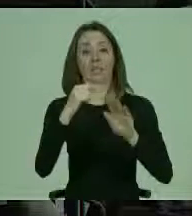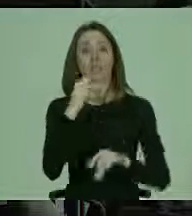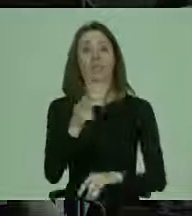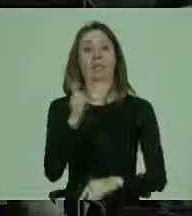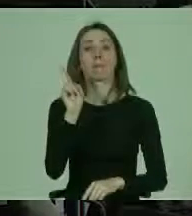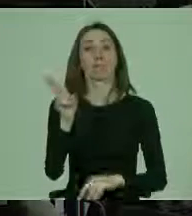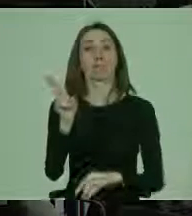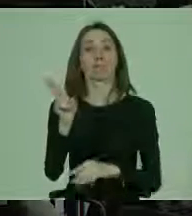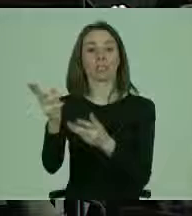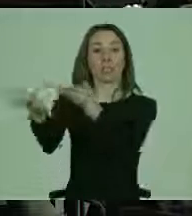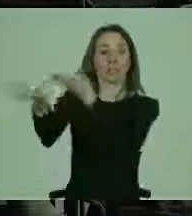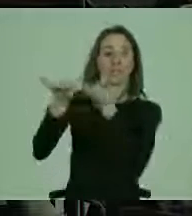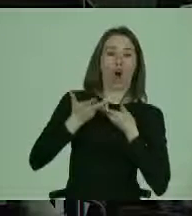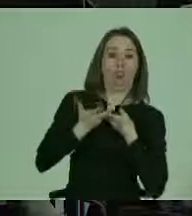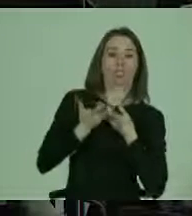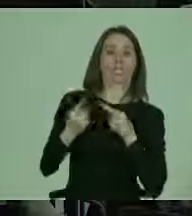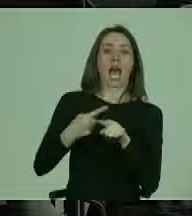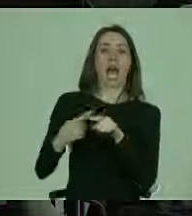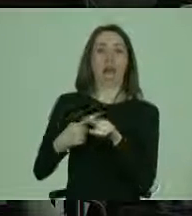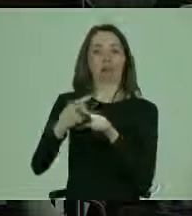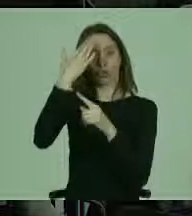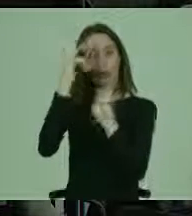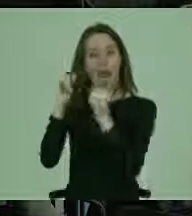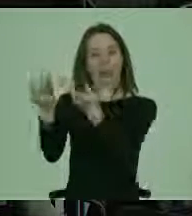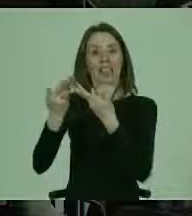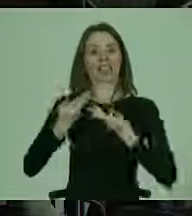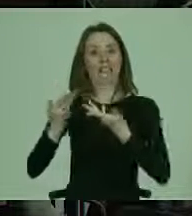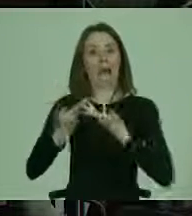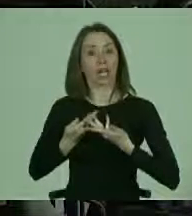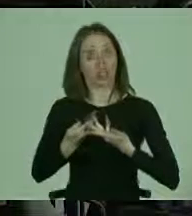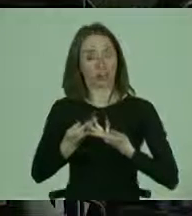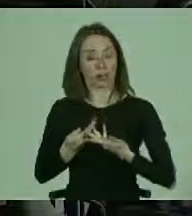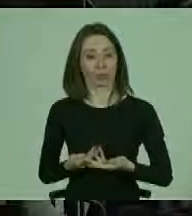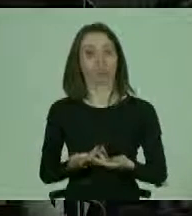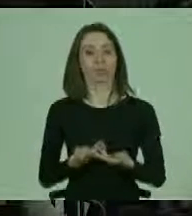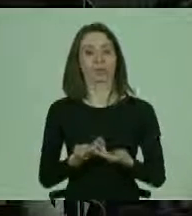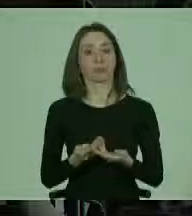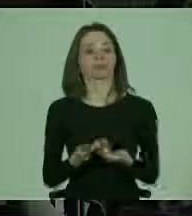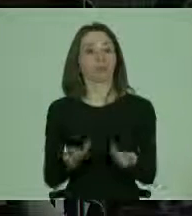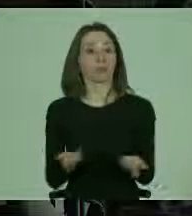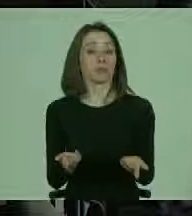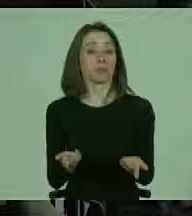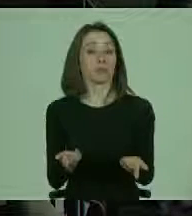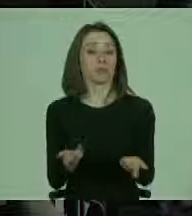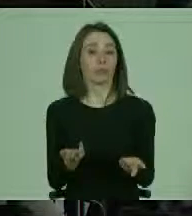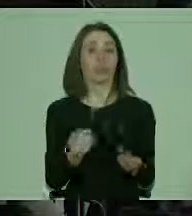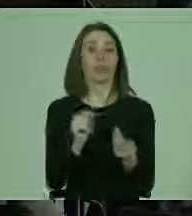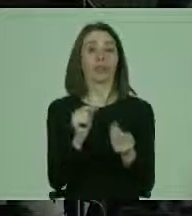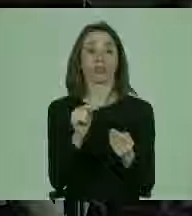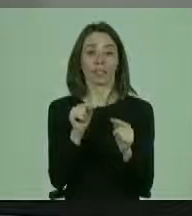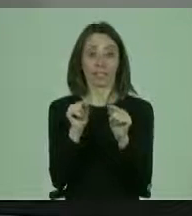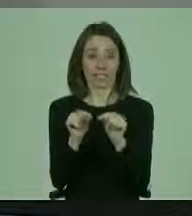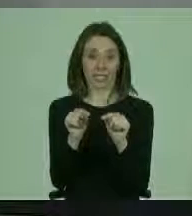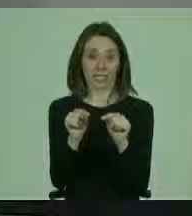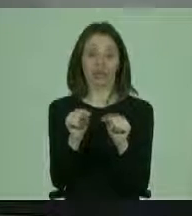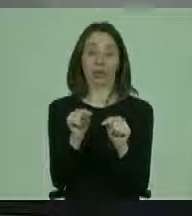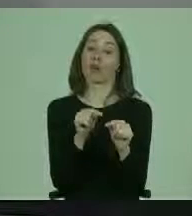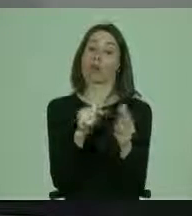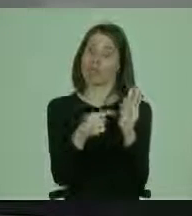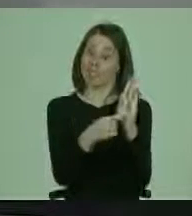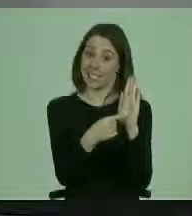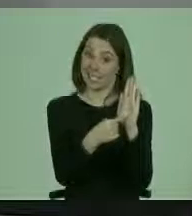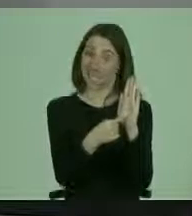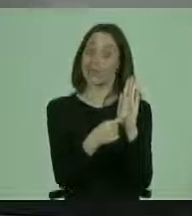de violencia, abuso y malos tratos. Porque desde luego esto se presta